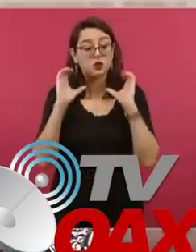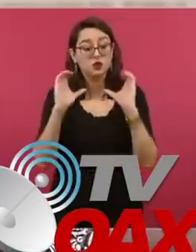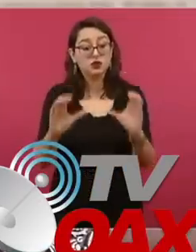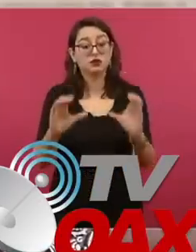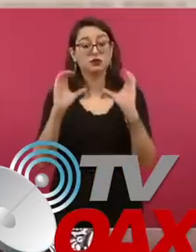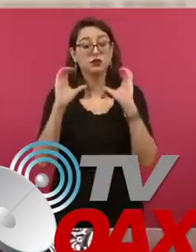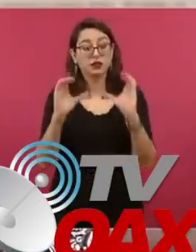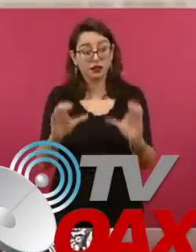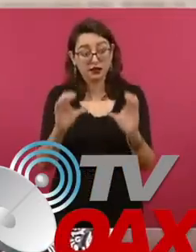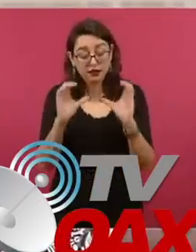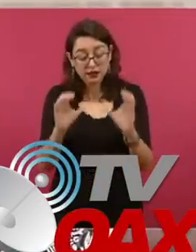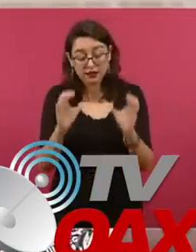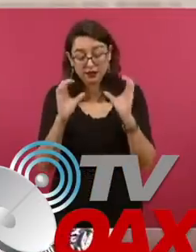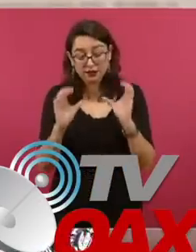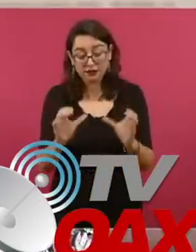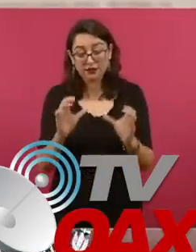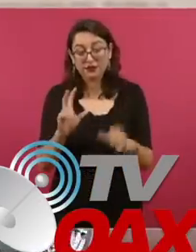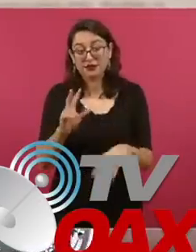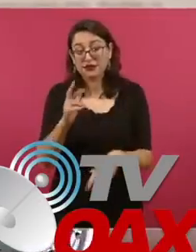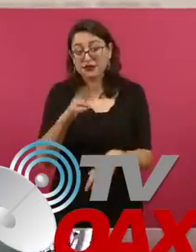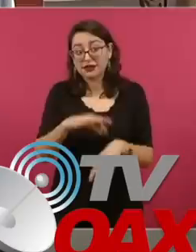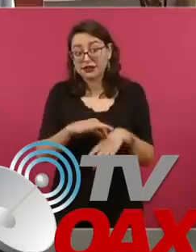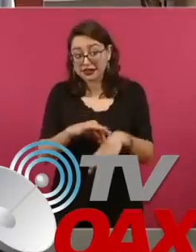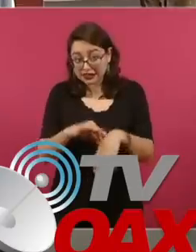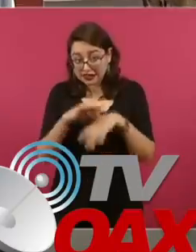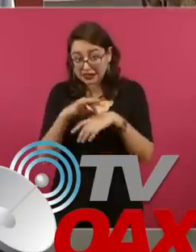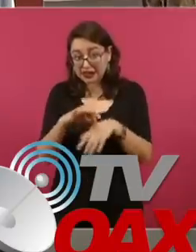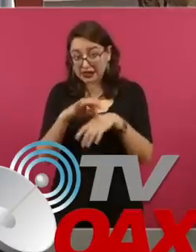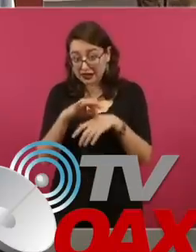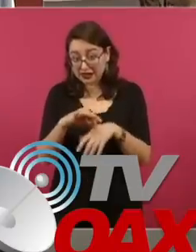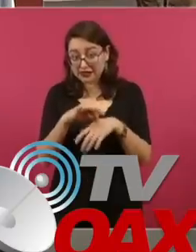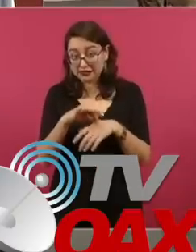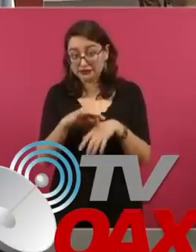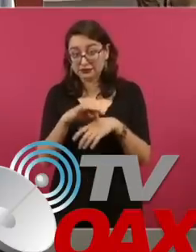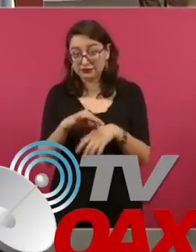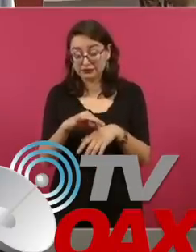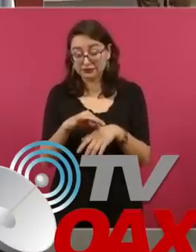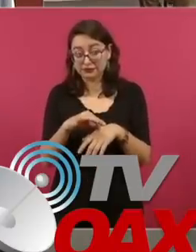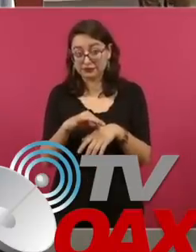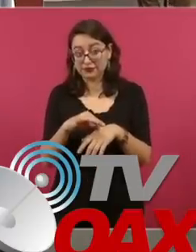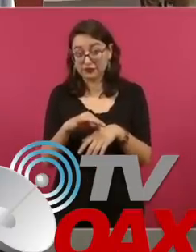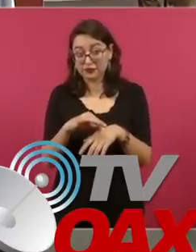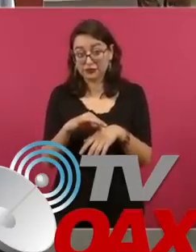no queremos